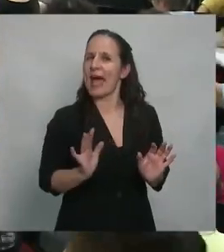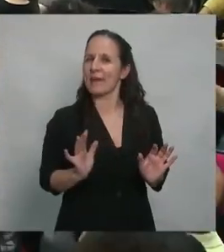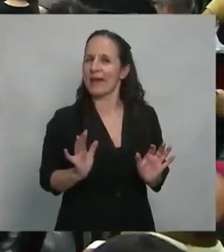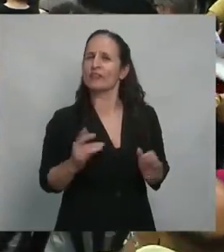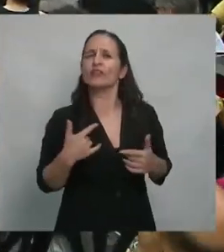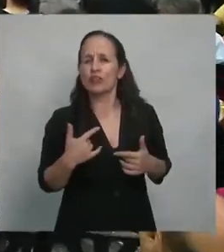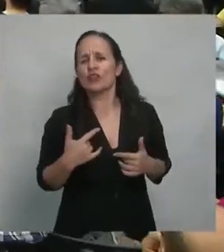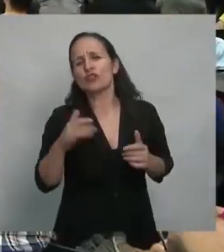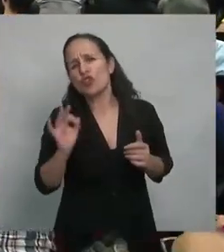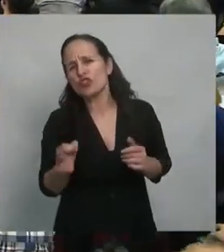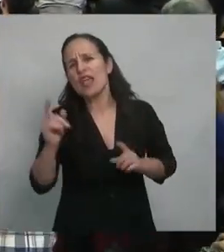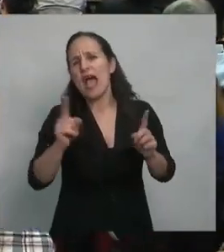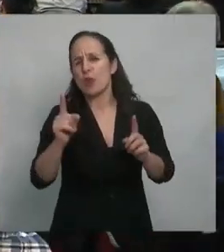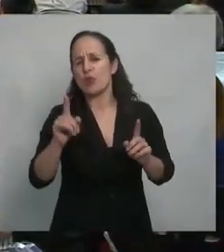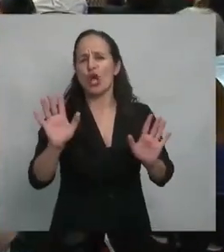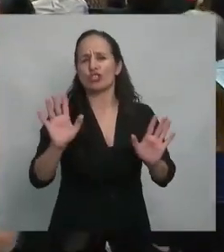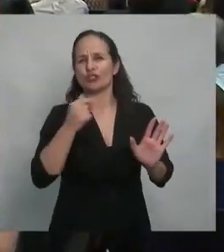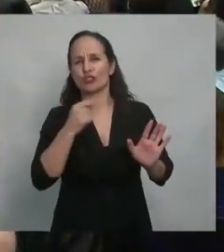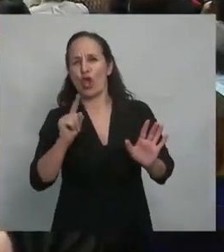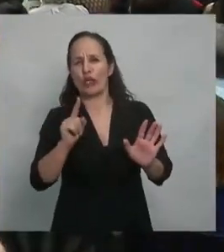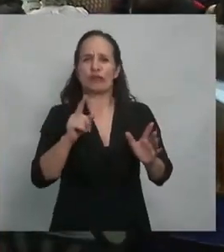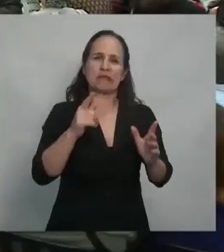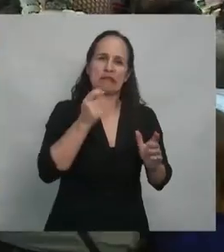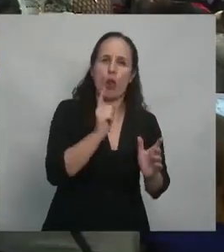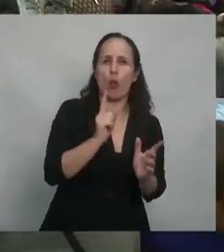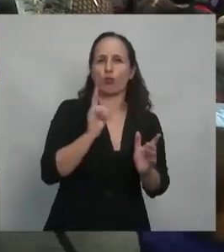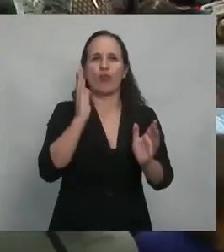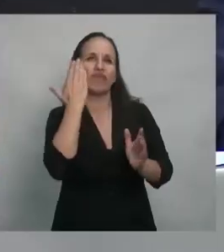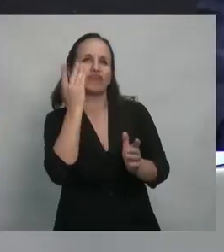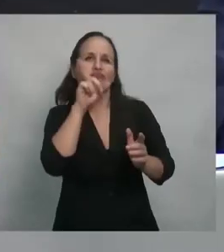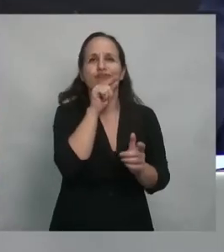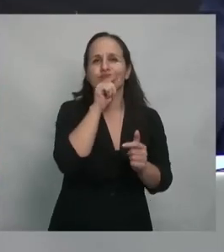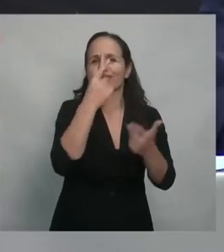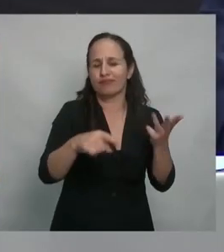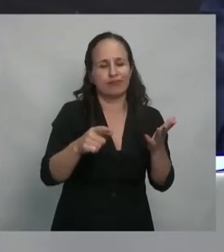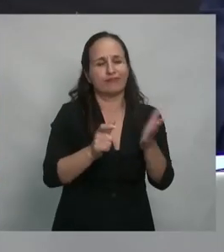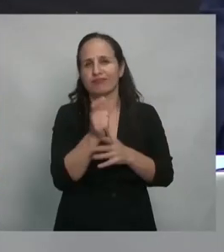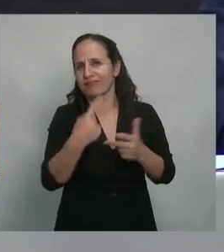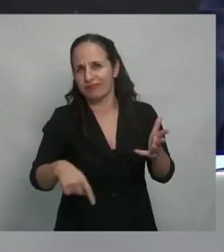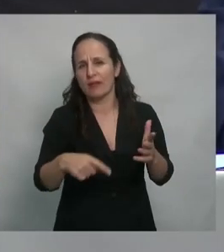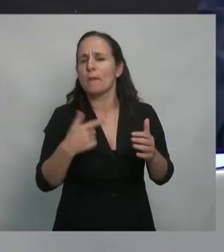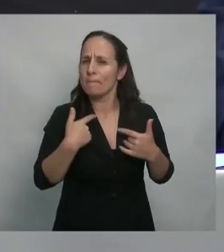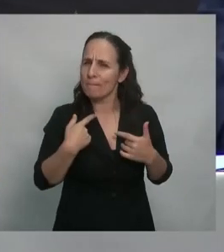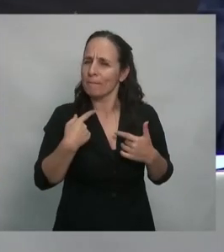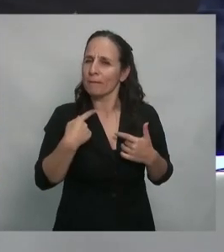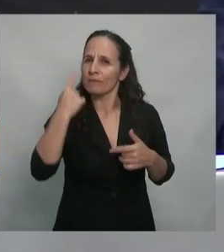todos yo sé que hay algunos que son reacios a las redes pero yo creo que también exige